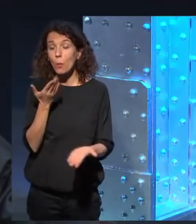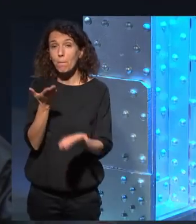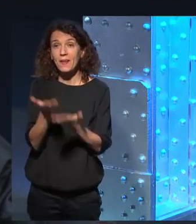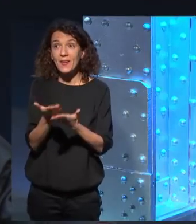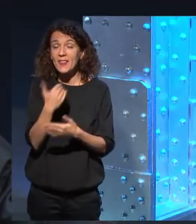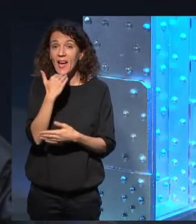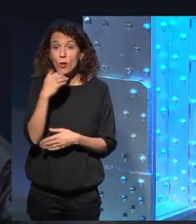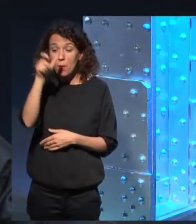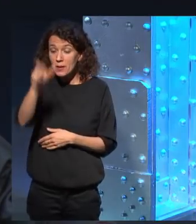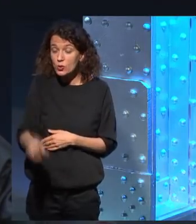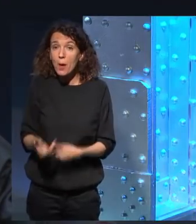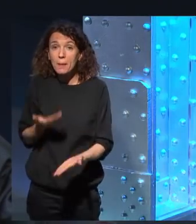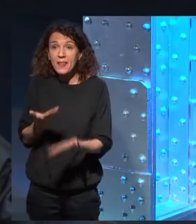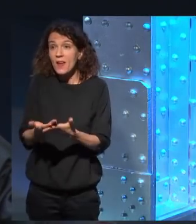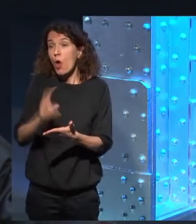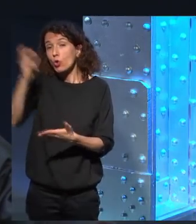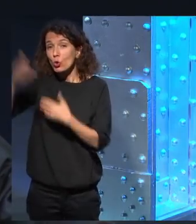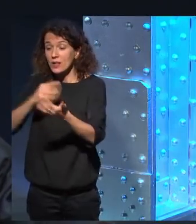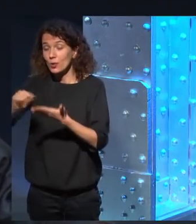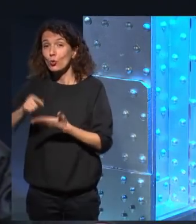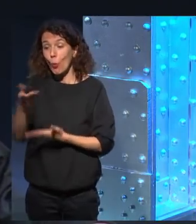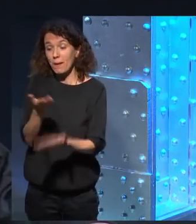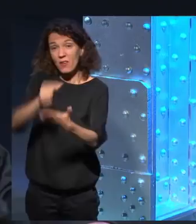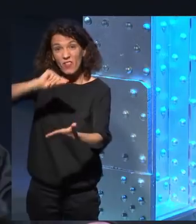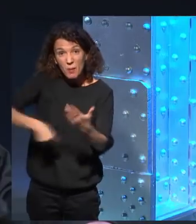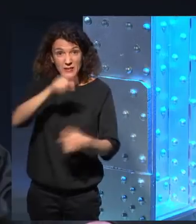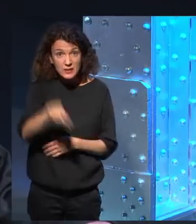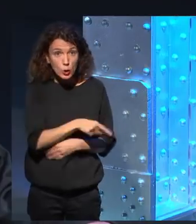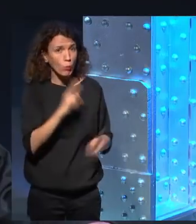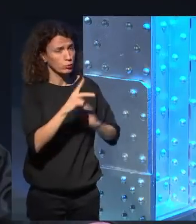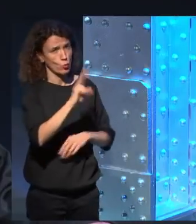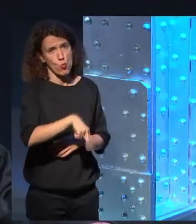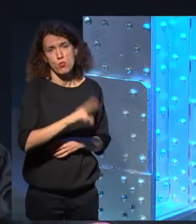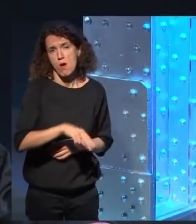alguna vez a alguien que le firmara un libro? Creo que nunca lo hice.